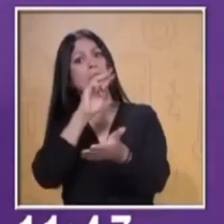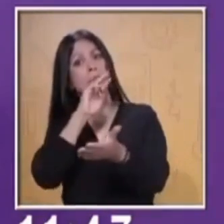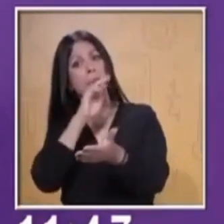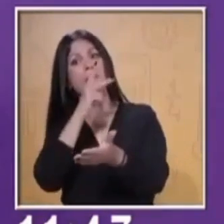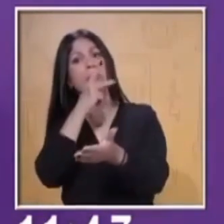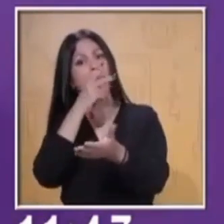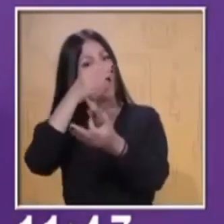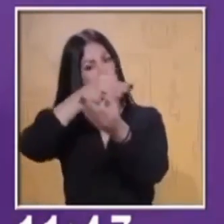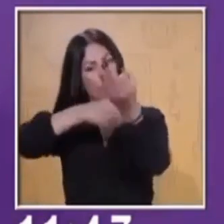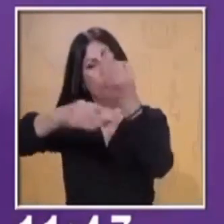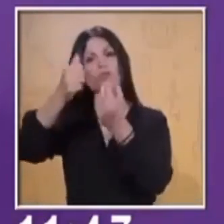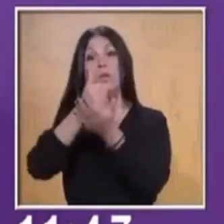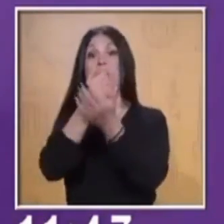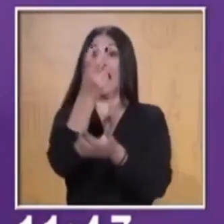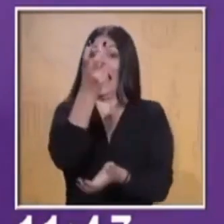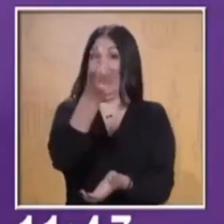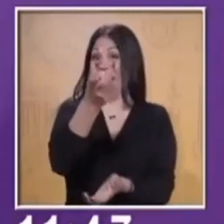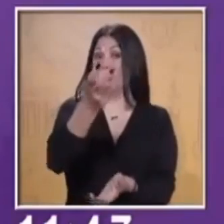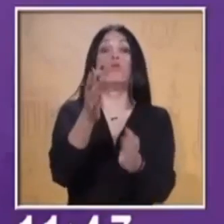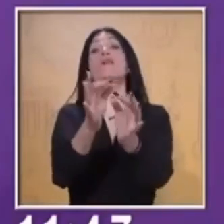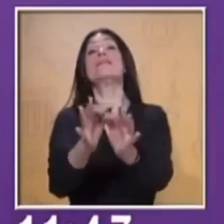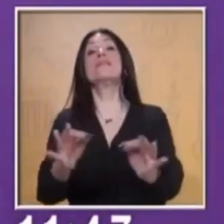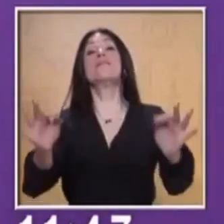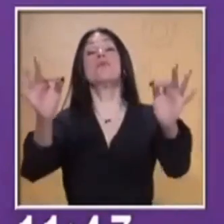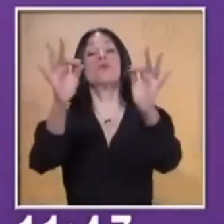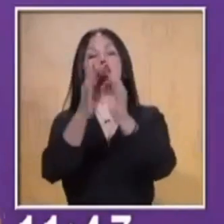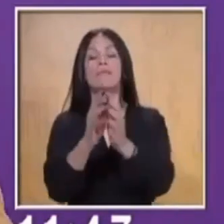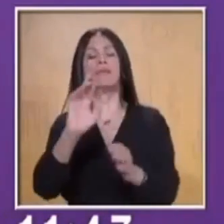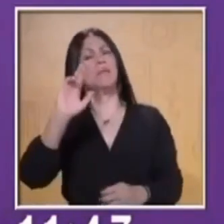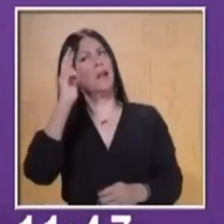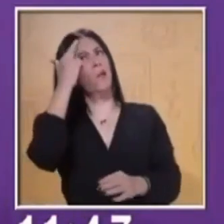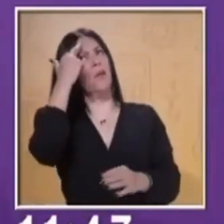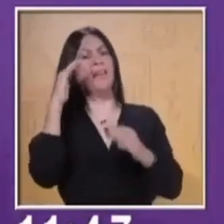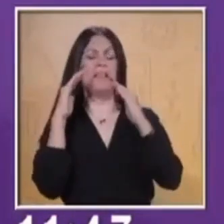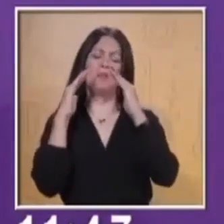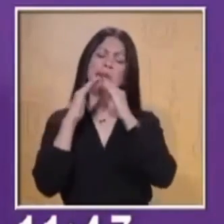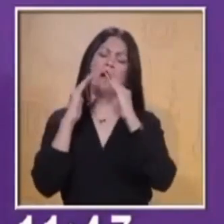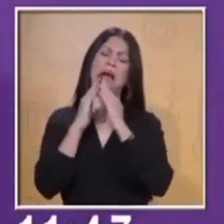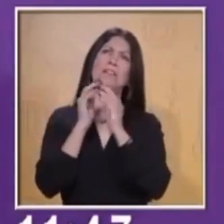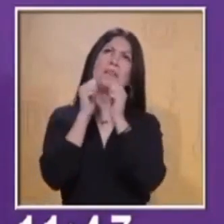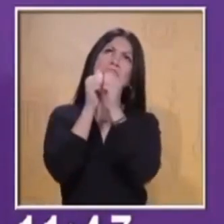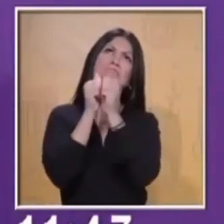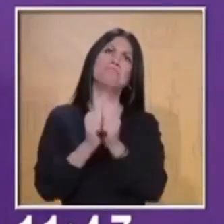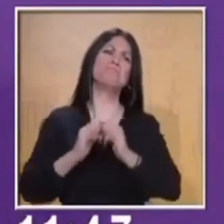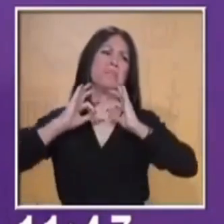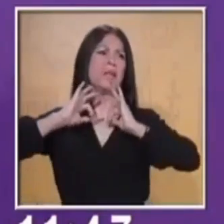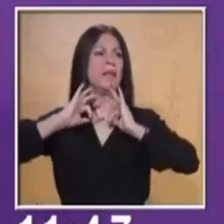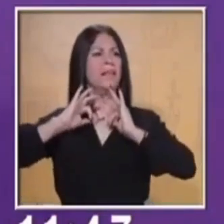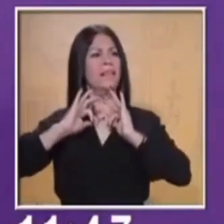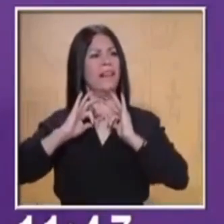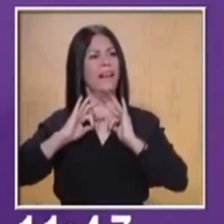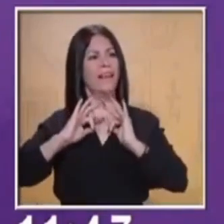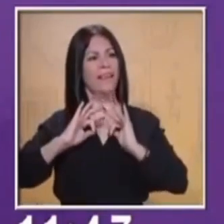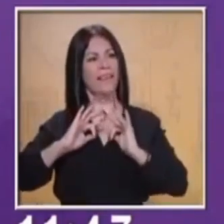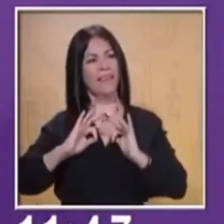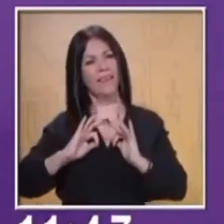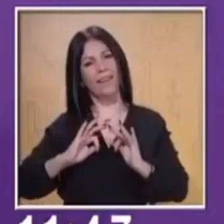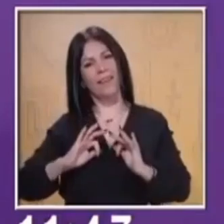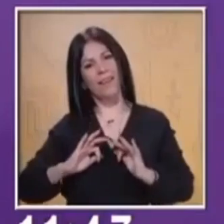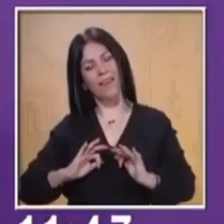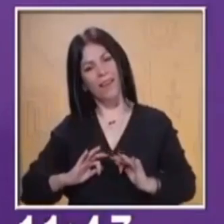recuerden que estamos ahorita en nuestra casita, conviviendo y sobre todo lavándonos las manos